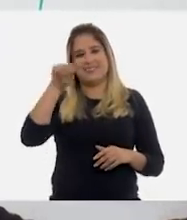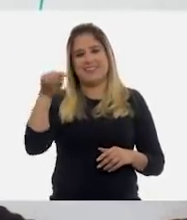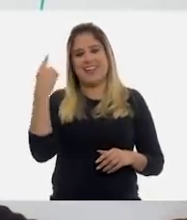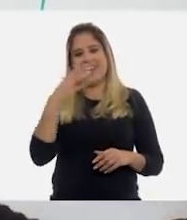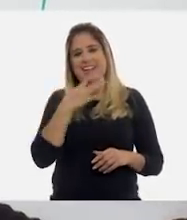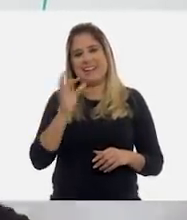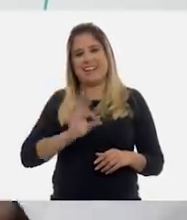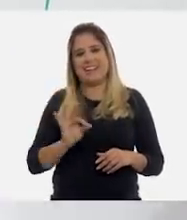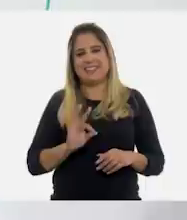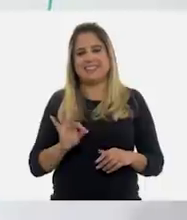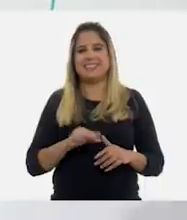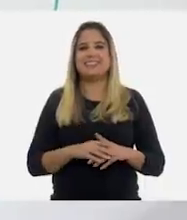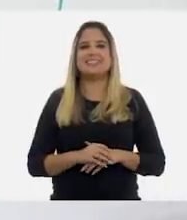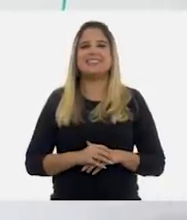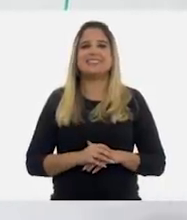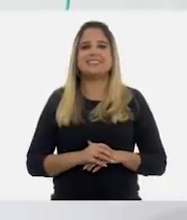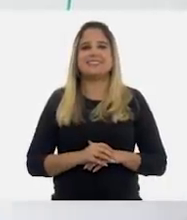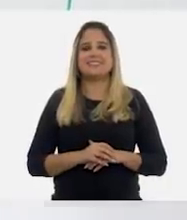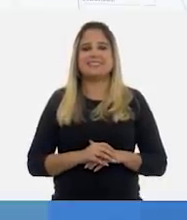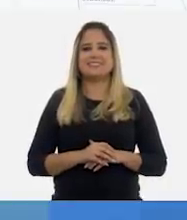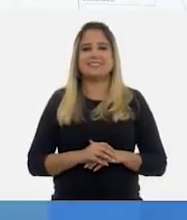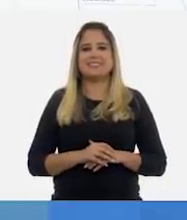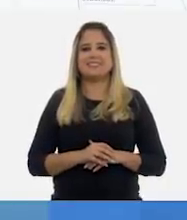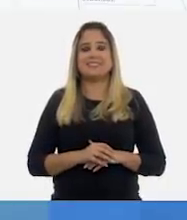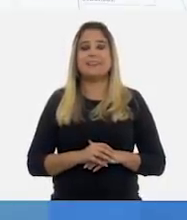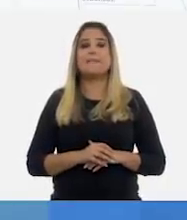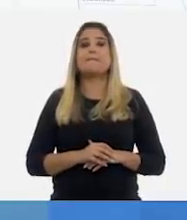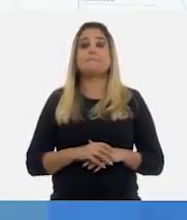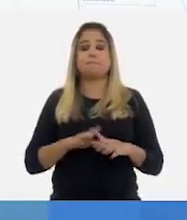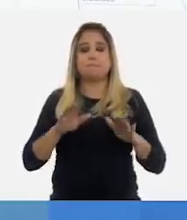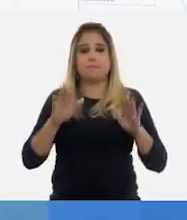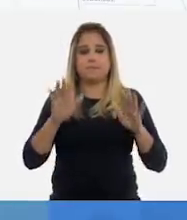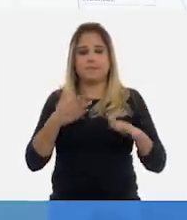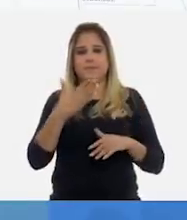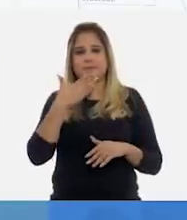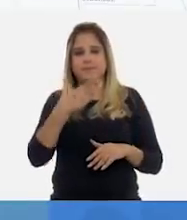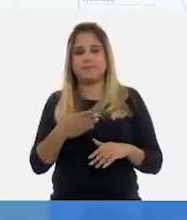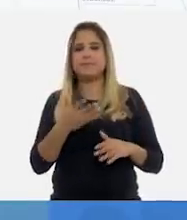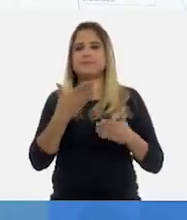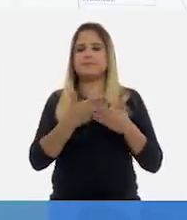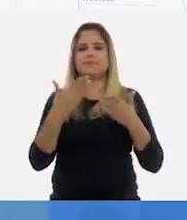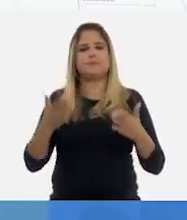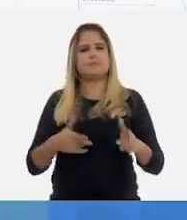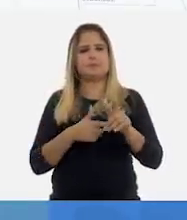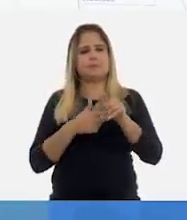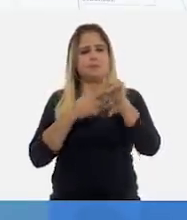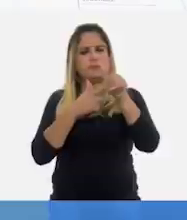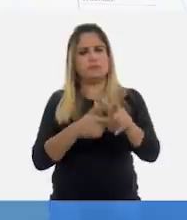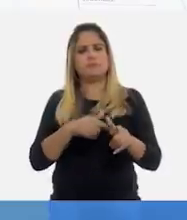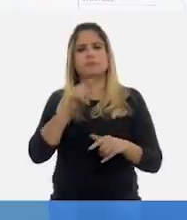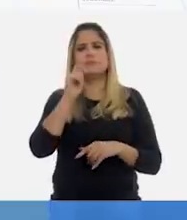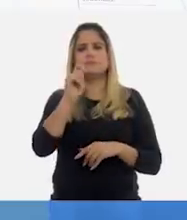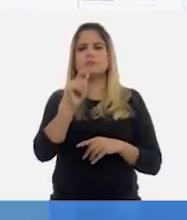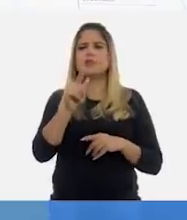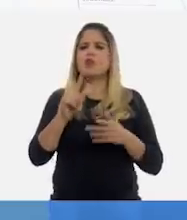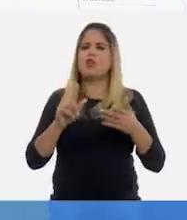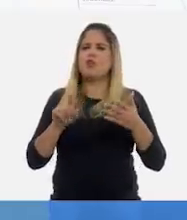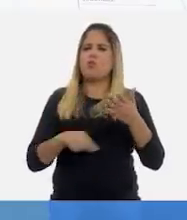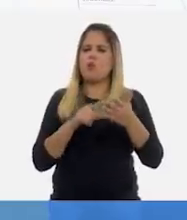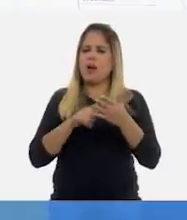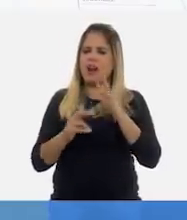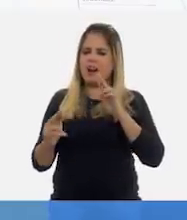se me hace que esto me lo va a complicar al rato. Al rato, seguramente. Muy bien. La siguiente, vamos a ver. Son regiones